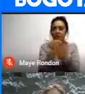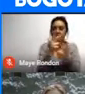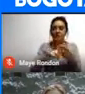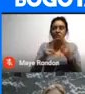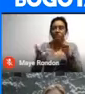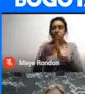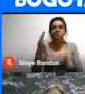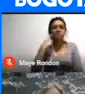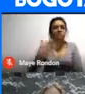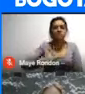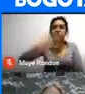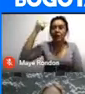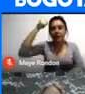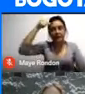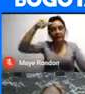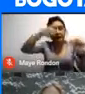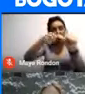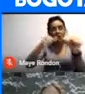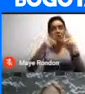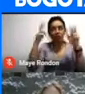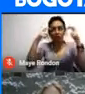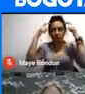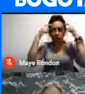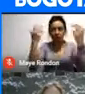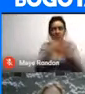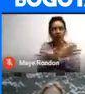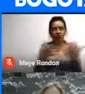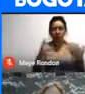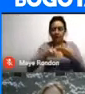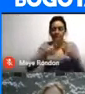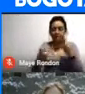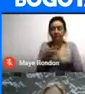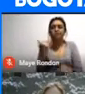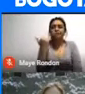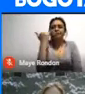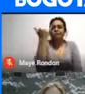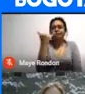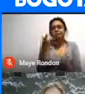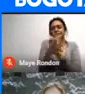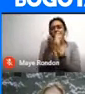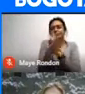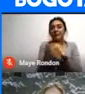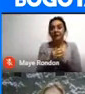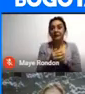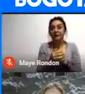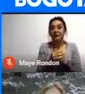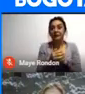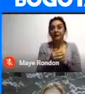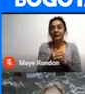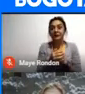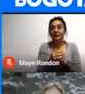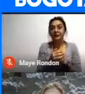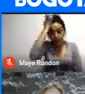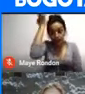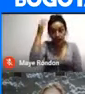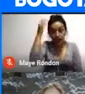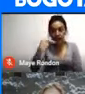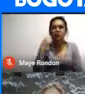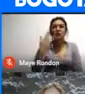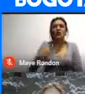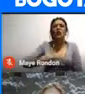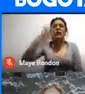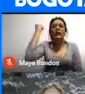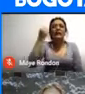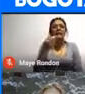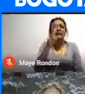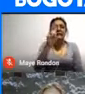Dejaron Toda esa memoria Y todo ese conocimiento Y todo eso Está contado allí Yo he dicho Que esta piedra Tiene una antigüedad De 17